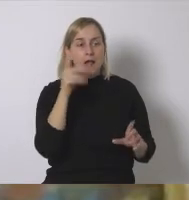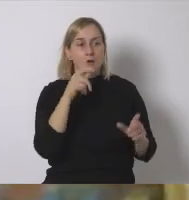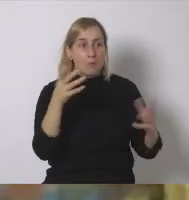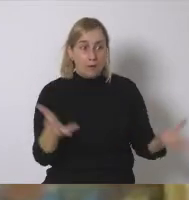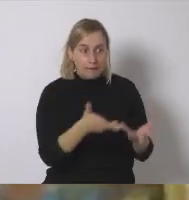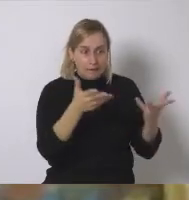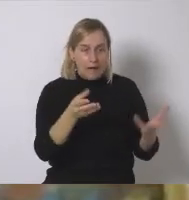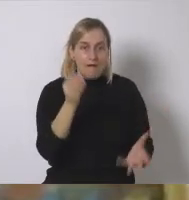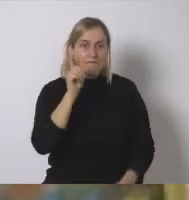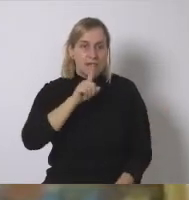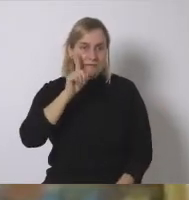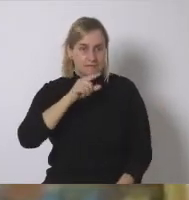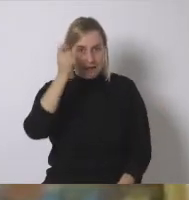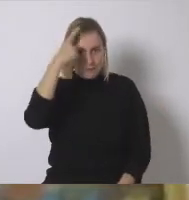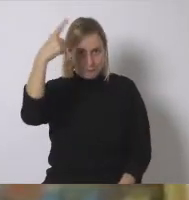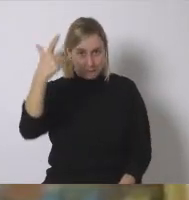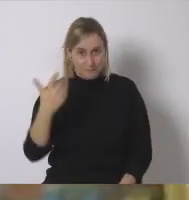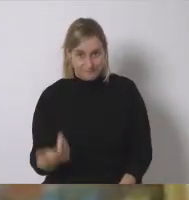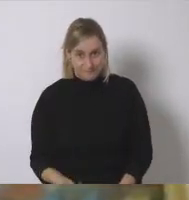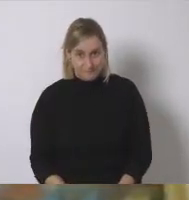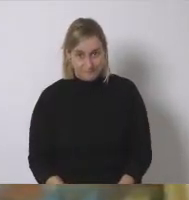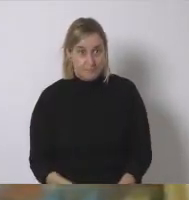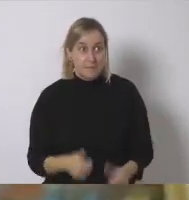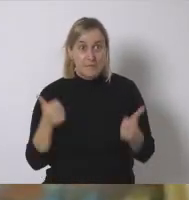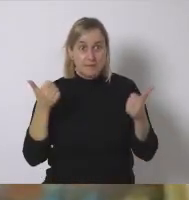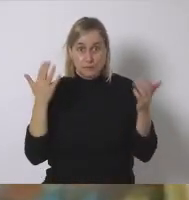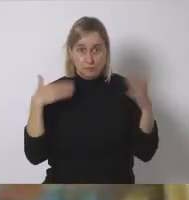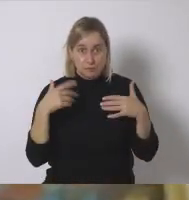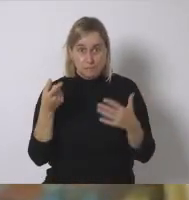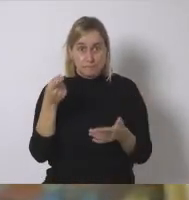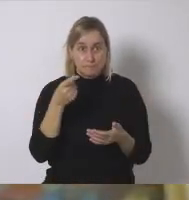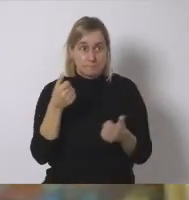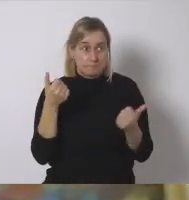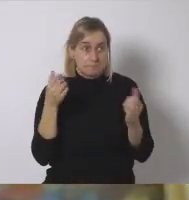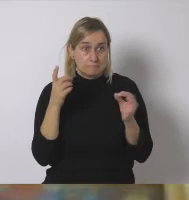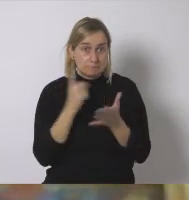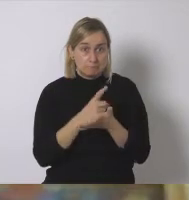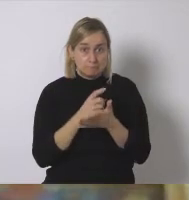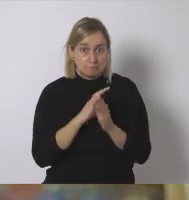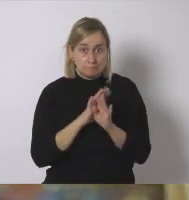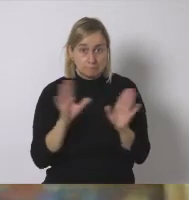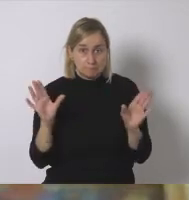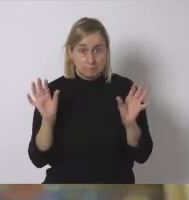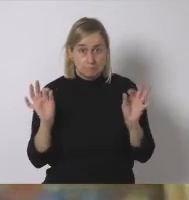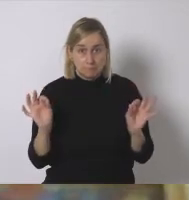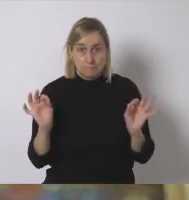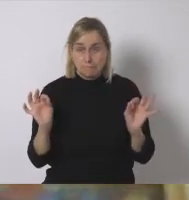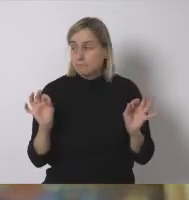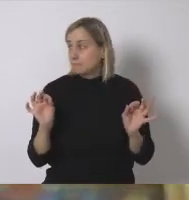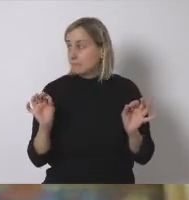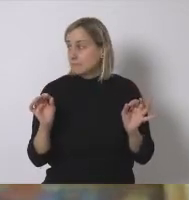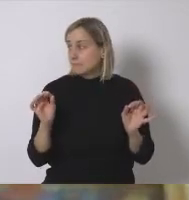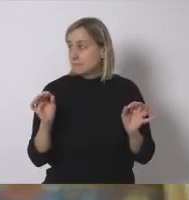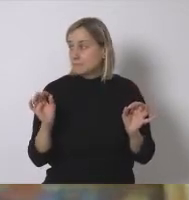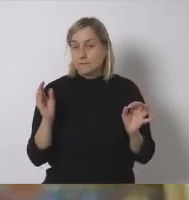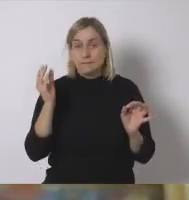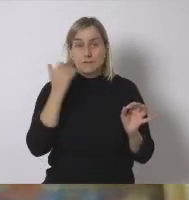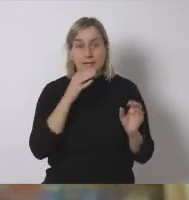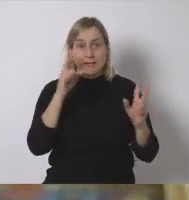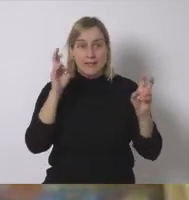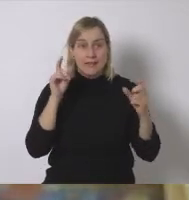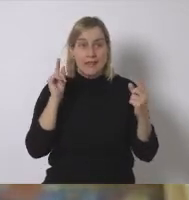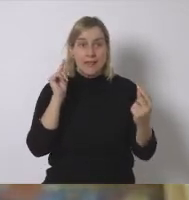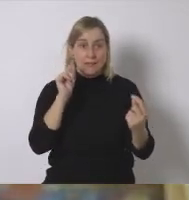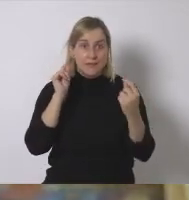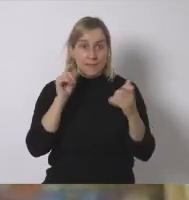ilusión y nada más sé que que es un debate